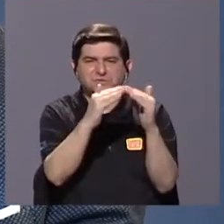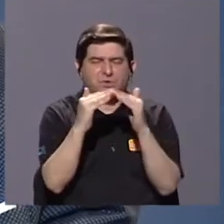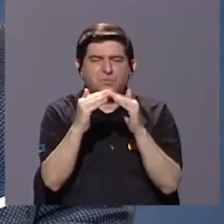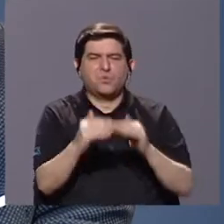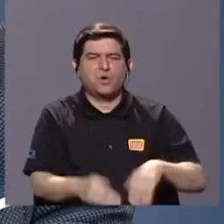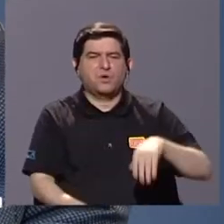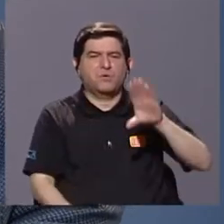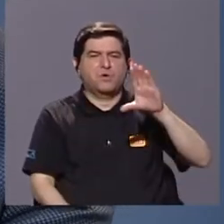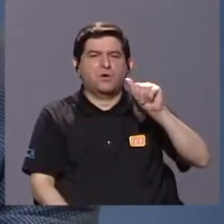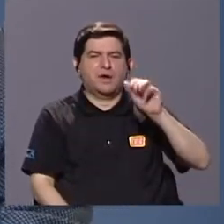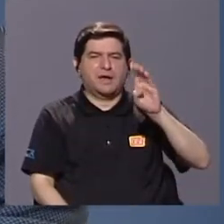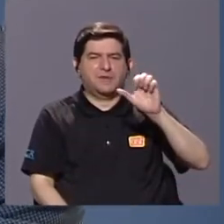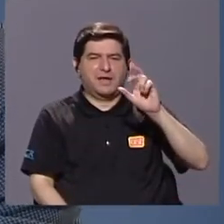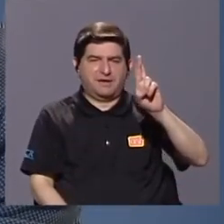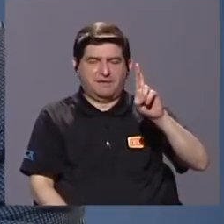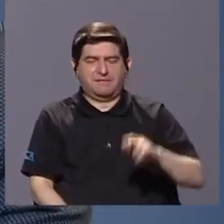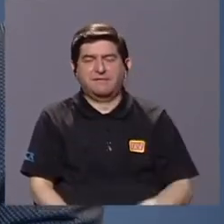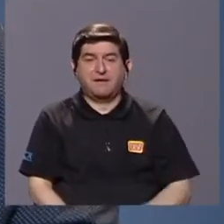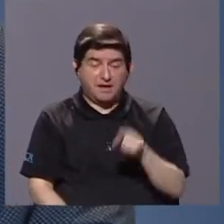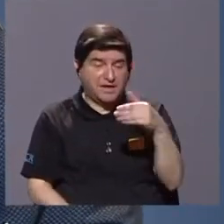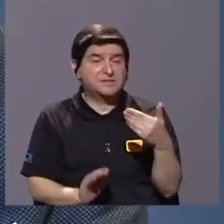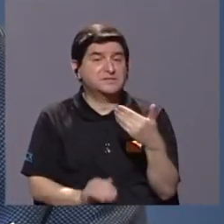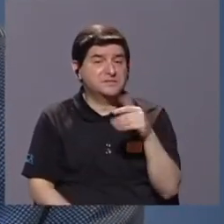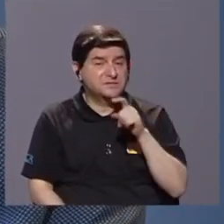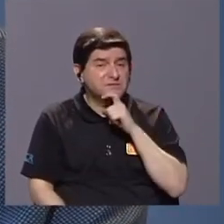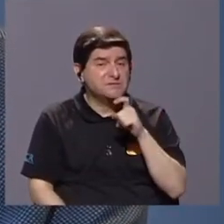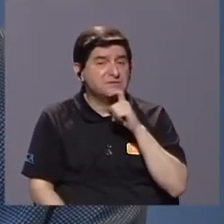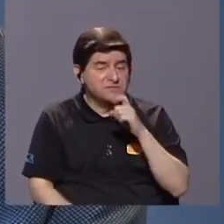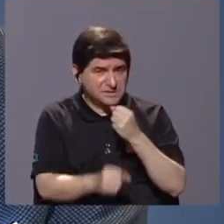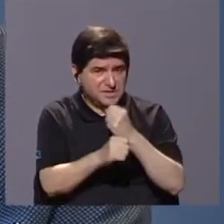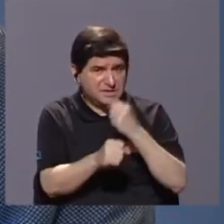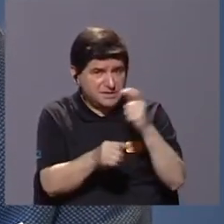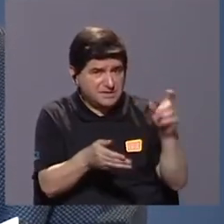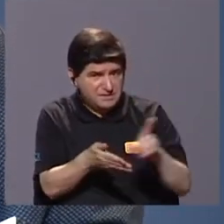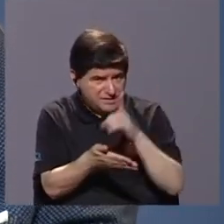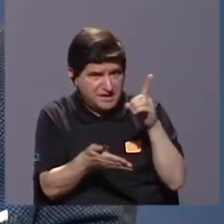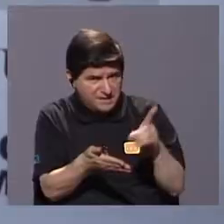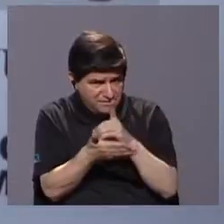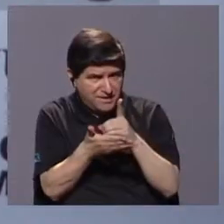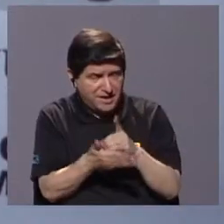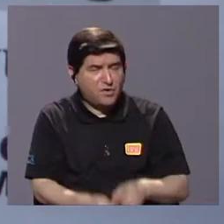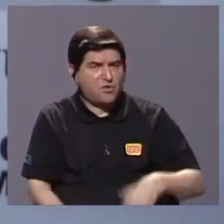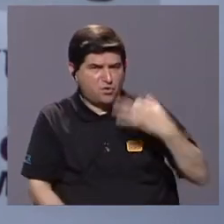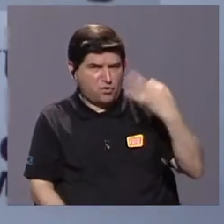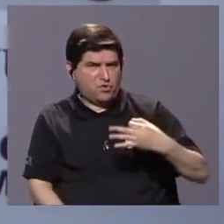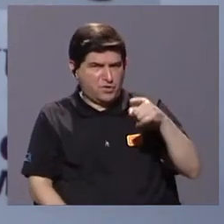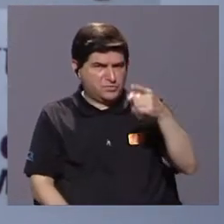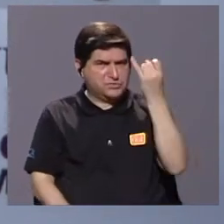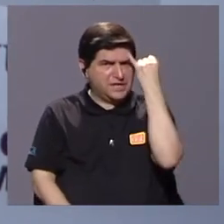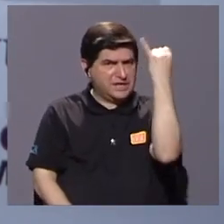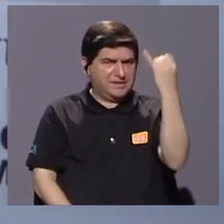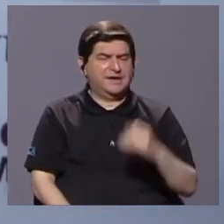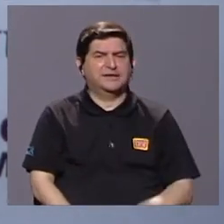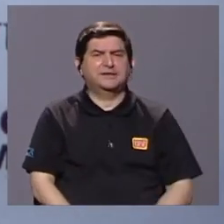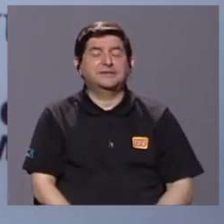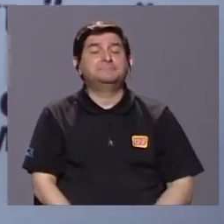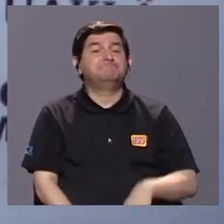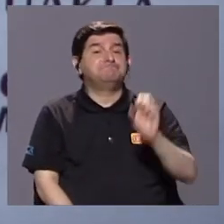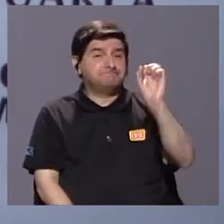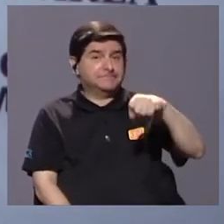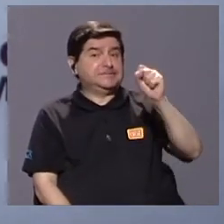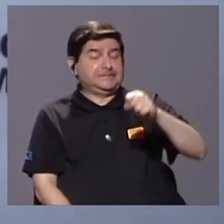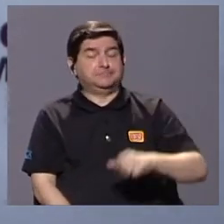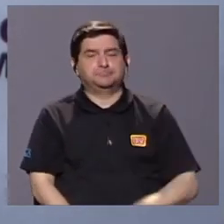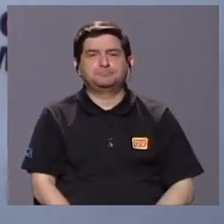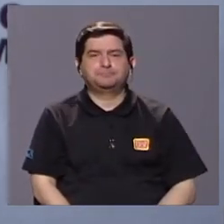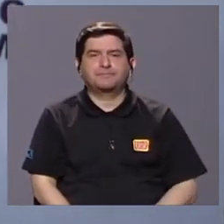Guillermo, que esto dificultó en cierta forma el desarrollo de esta obra, de lo que originalmente ustedes habían previsto. Sí, porque